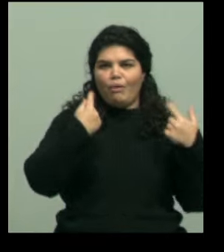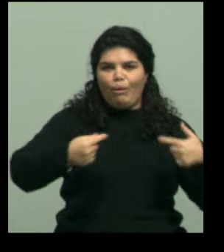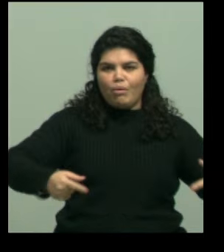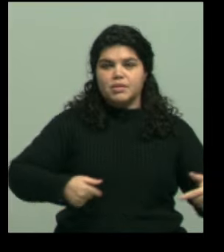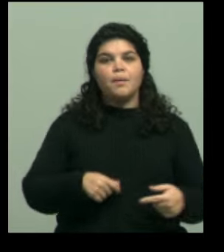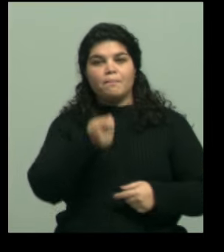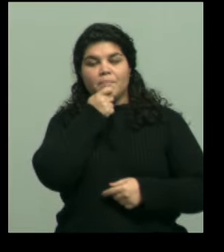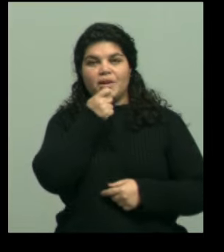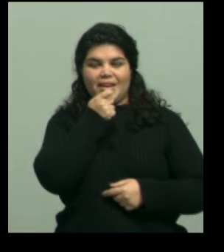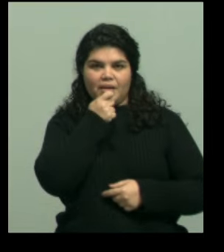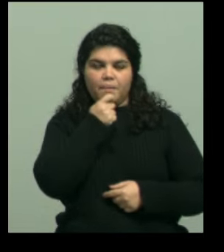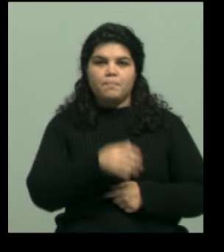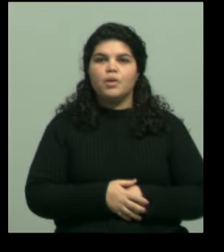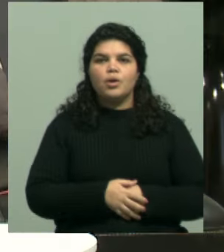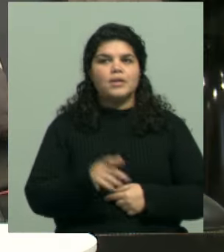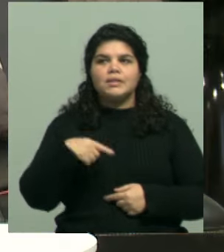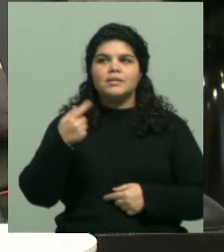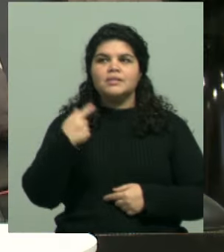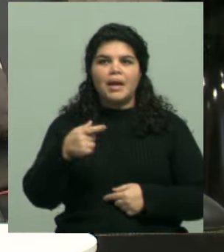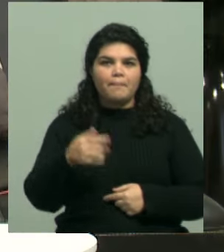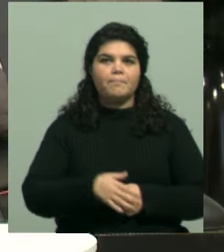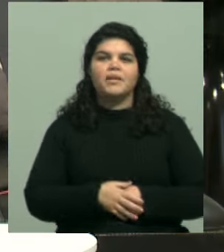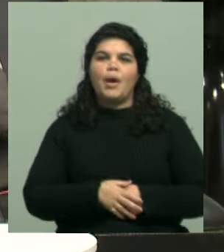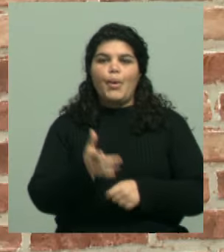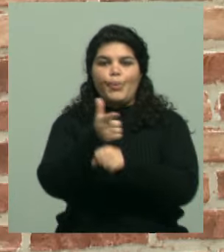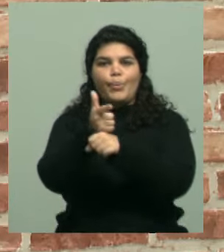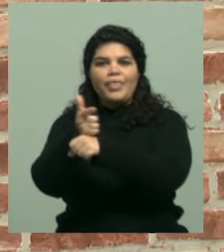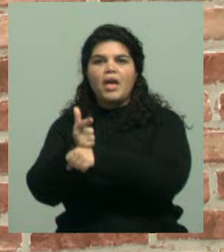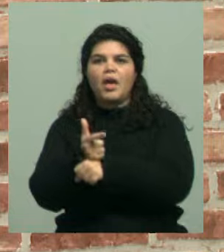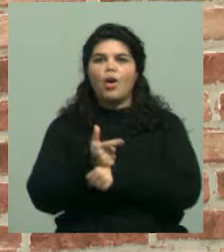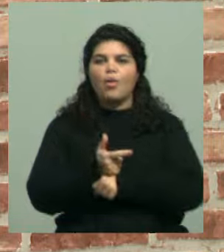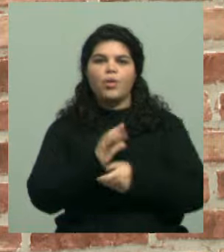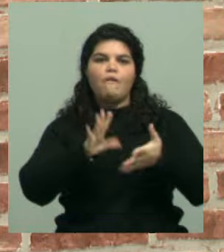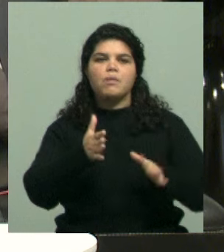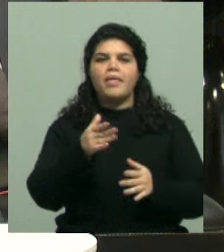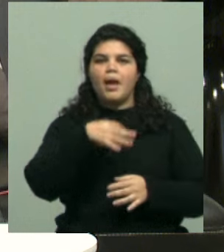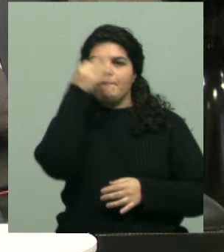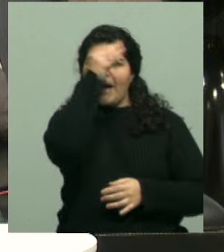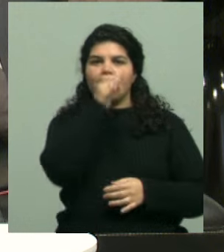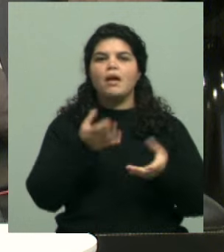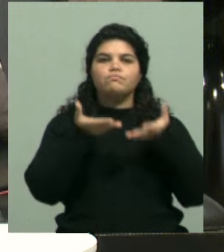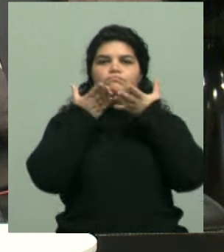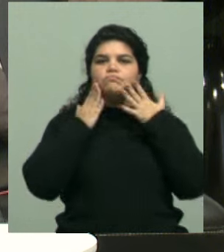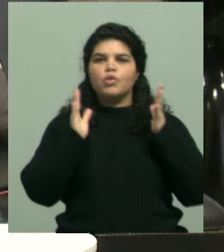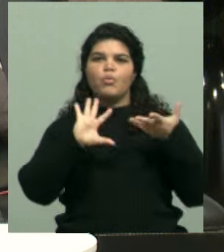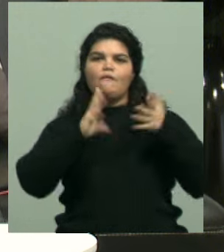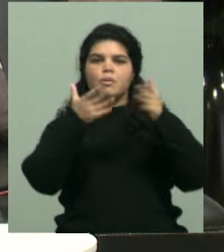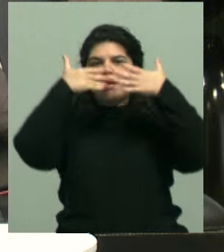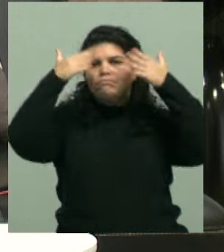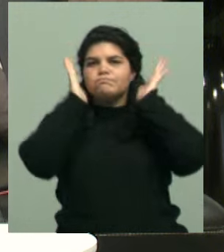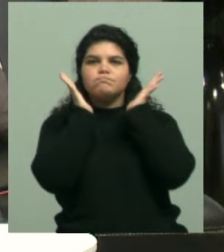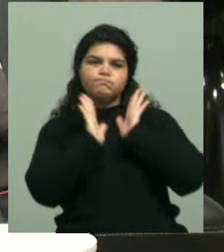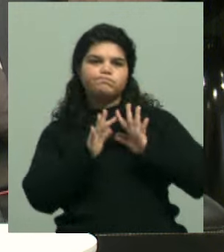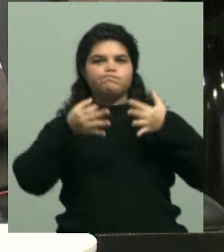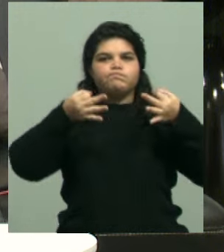maquillaba la papada, el bozo. Para que no se notara, para que se vea más delgadito. Exacto, para que la cara se le dé más entallada, más